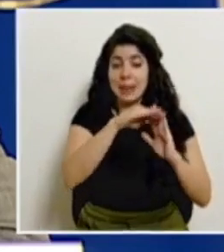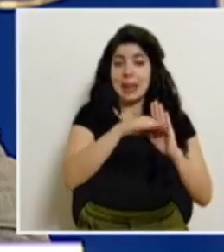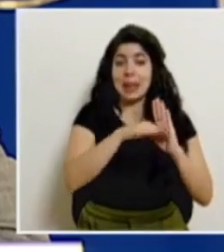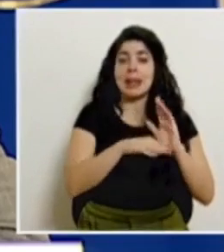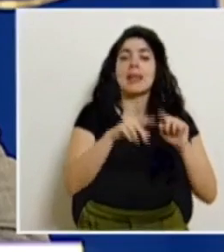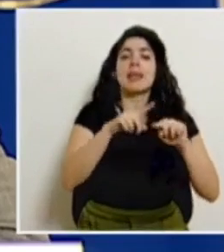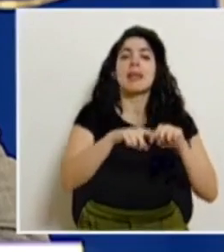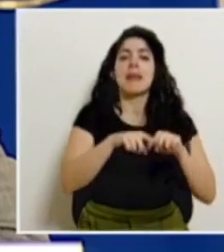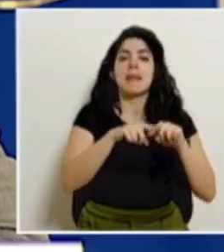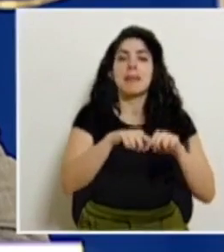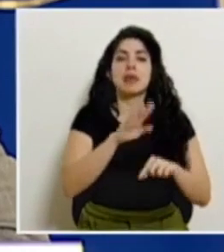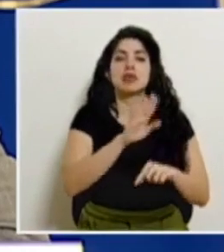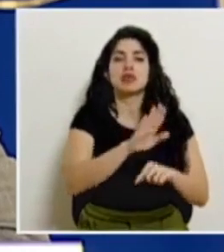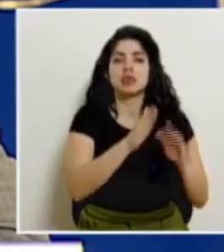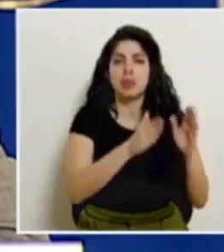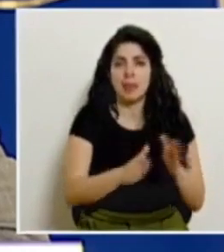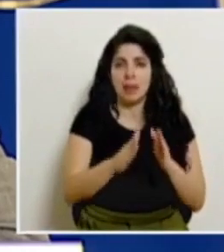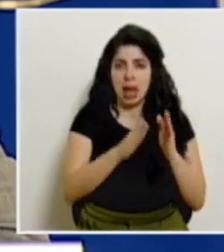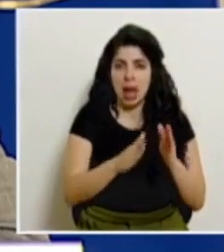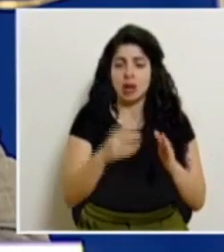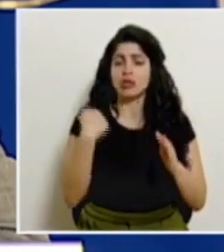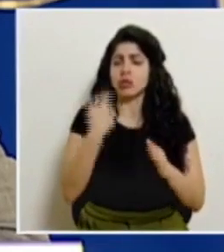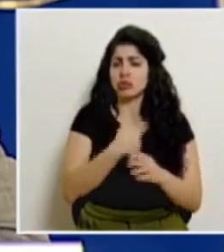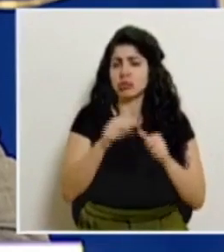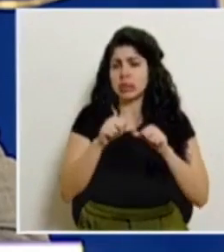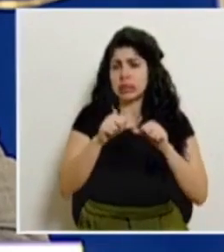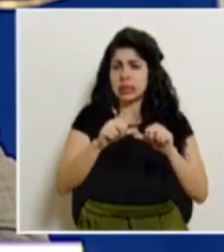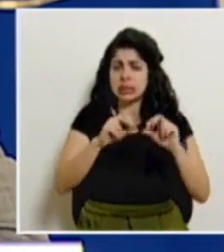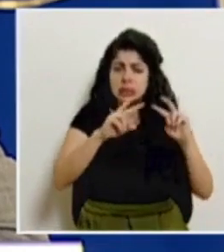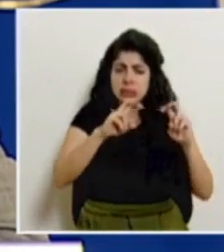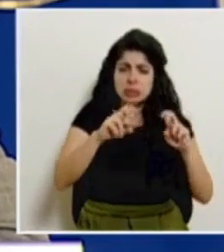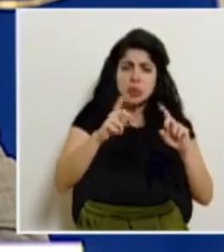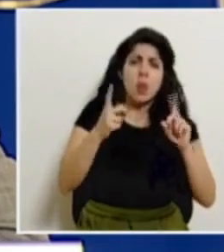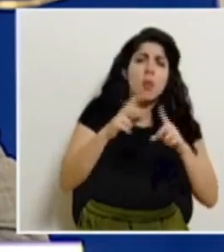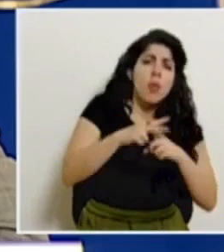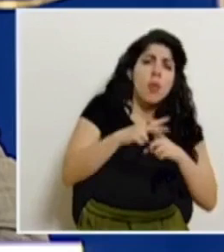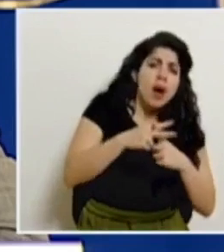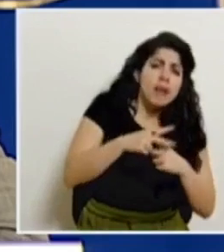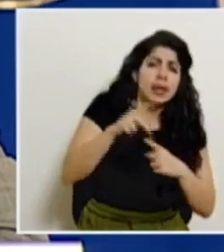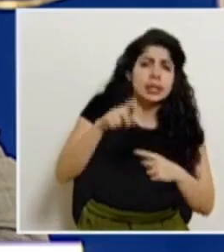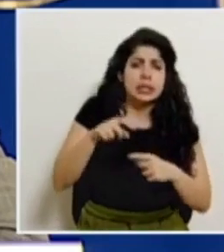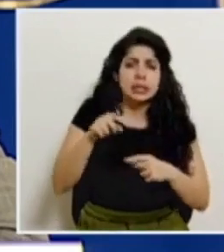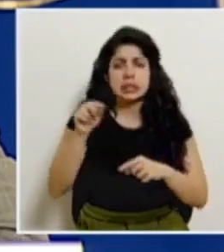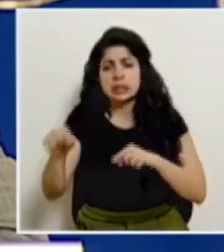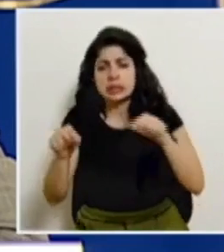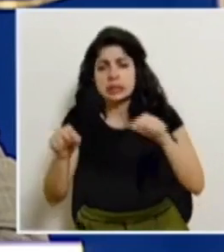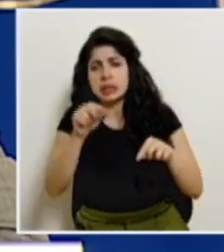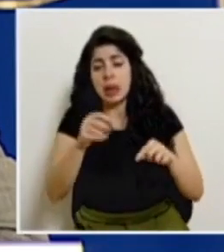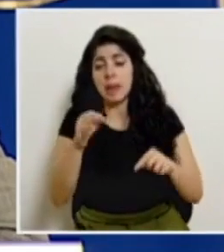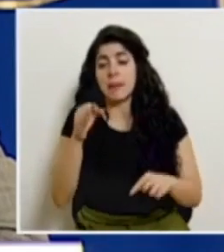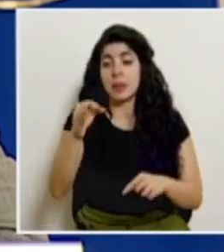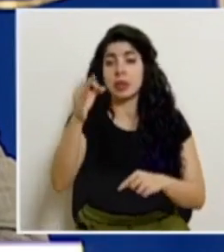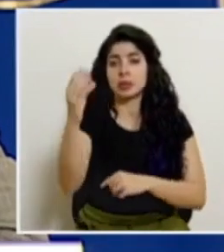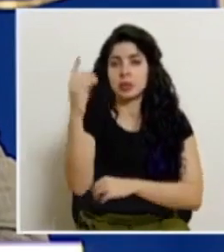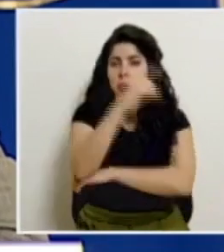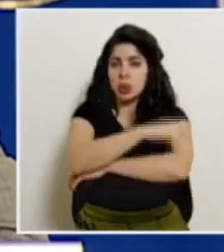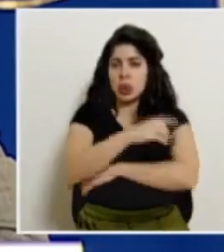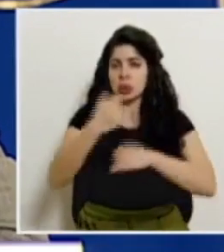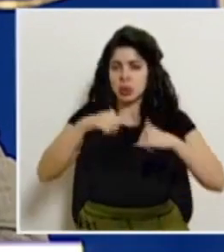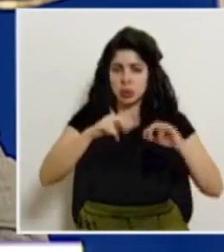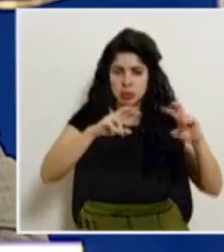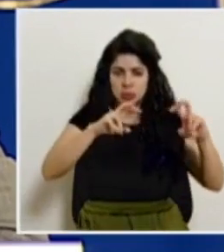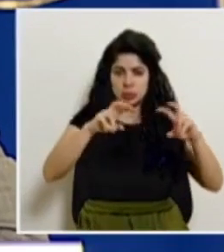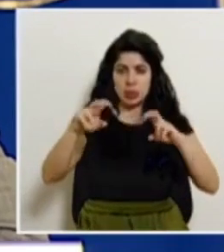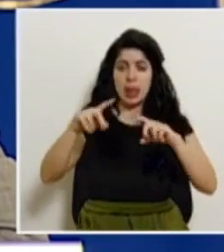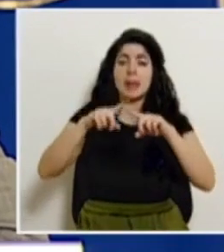disponibilidad que tengan en ese plan. Seguimos analizando los ajustes que tengamos que hacer en los próximos días a las